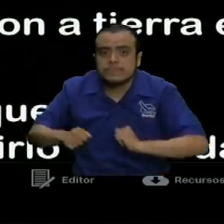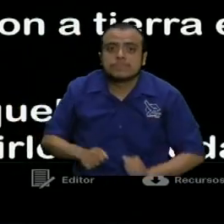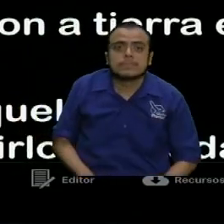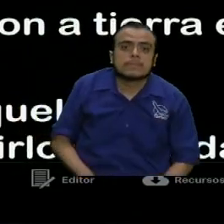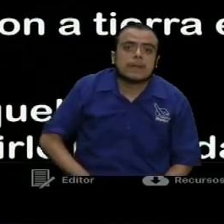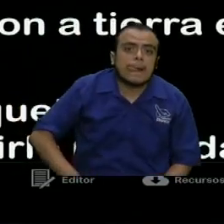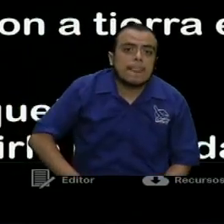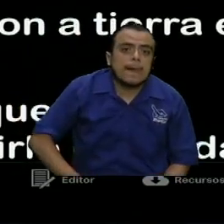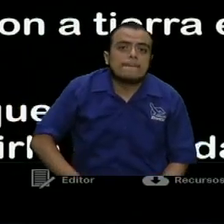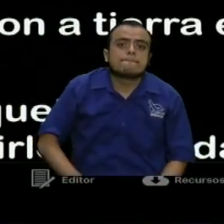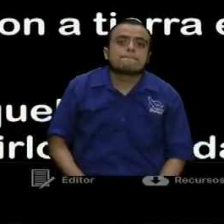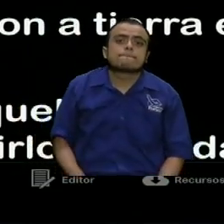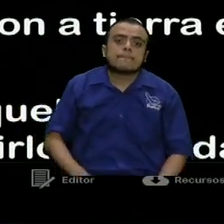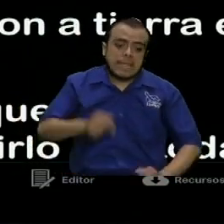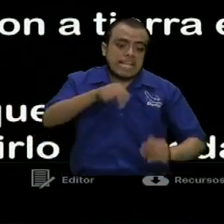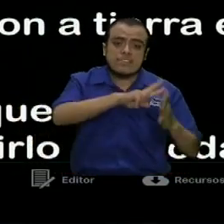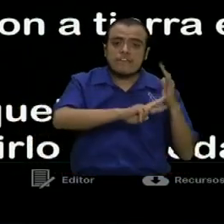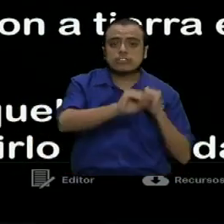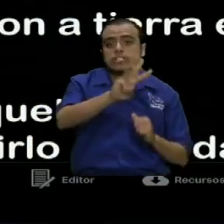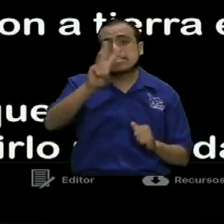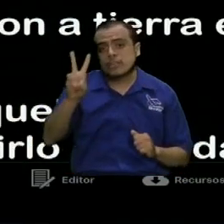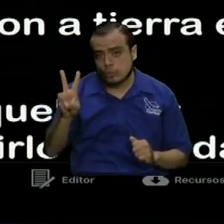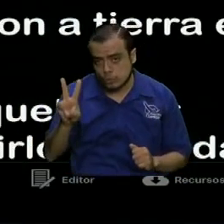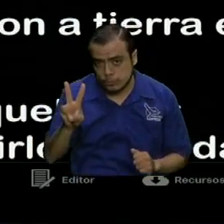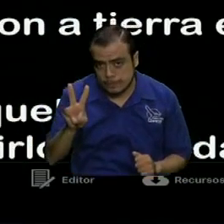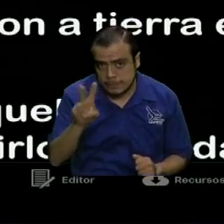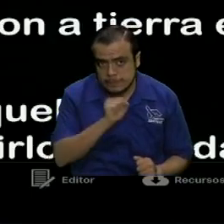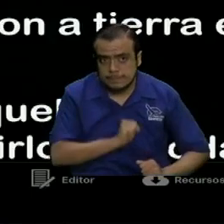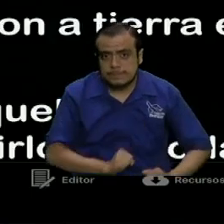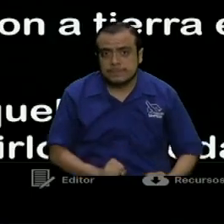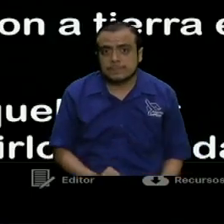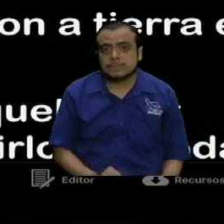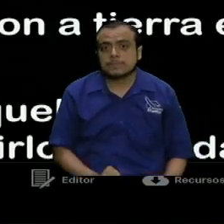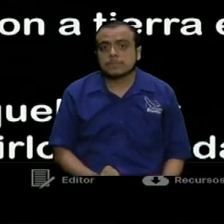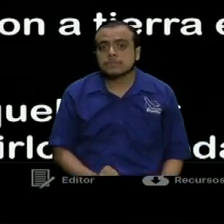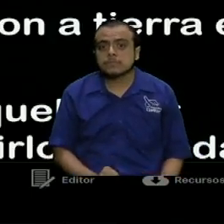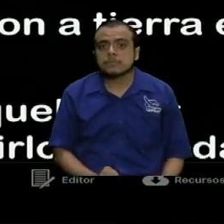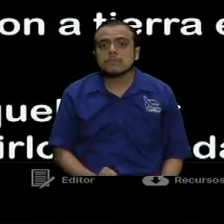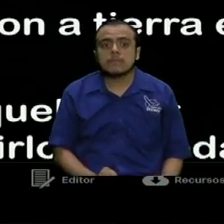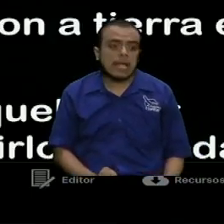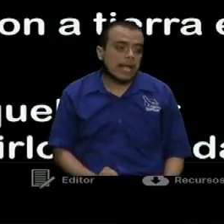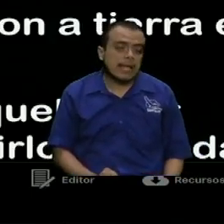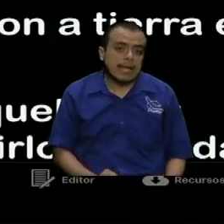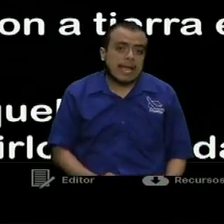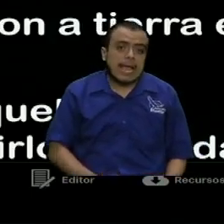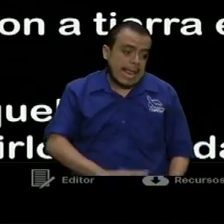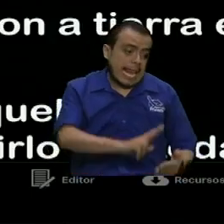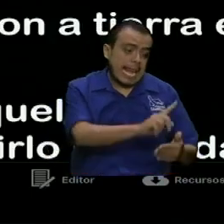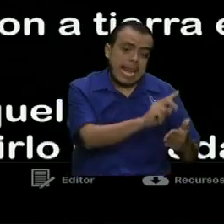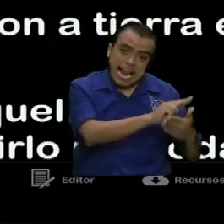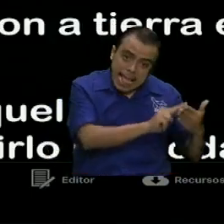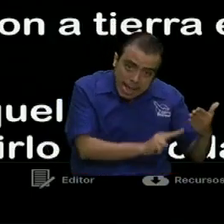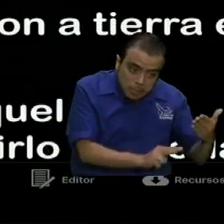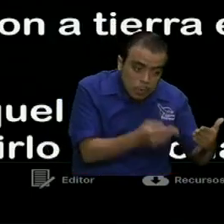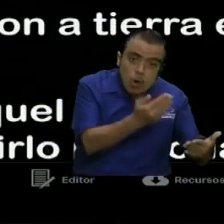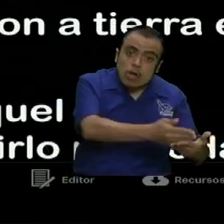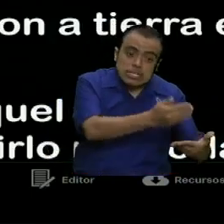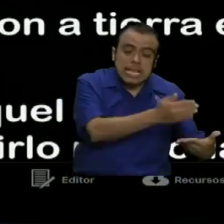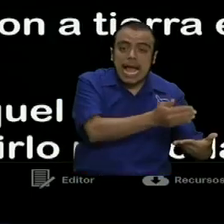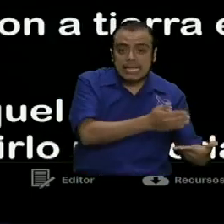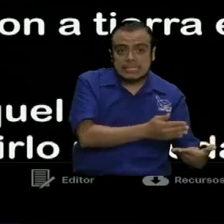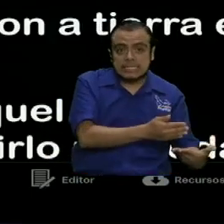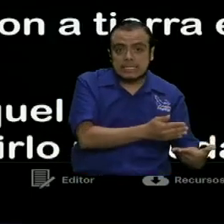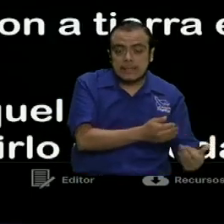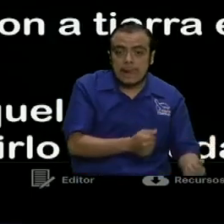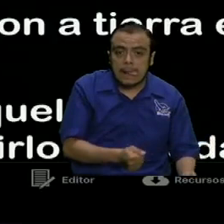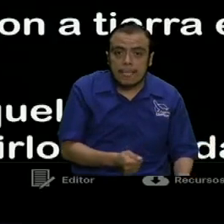En este verso 32, hay un contexto en otros evangelios